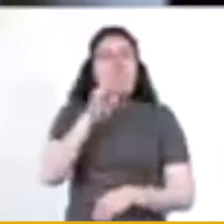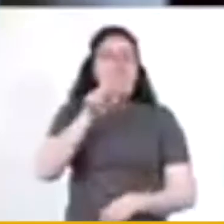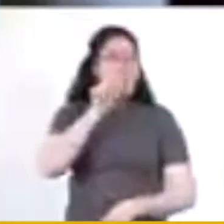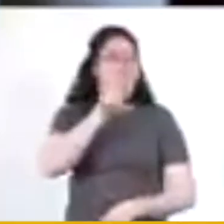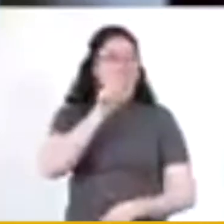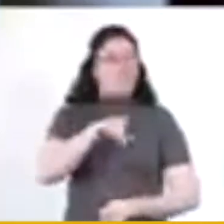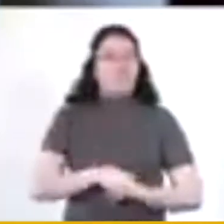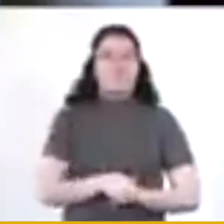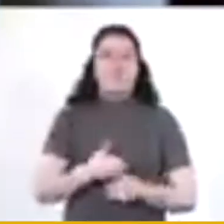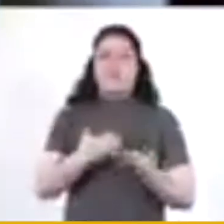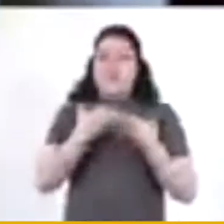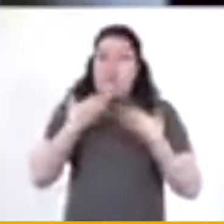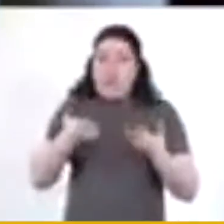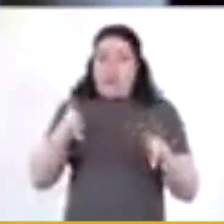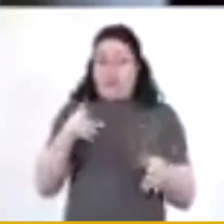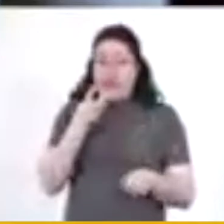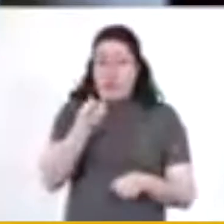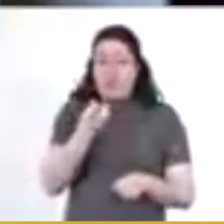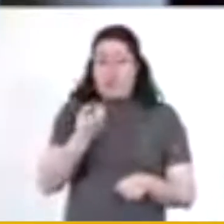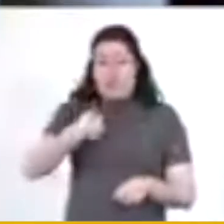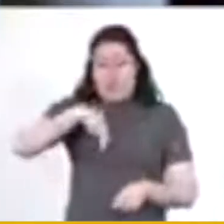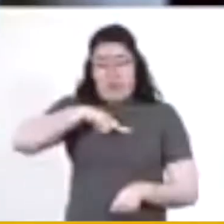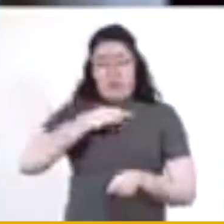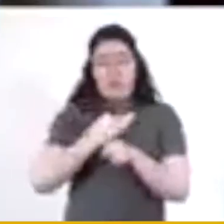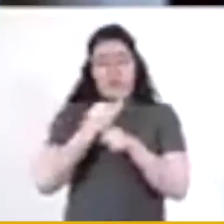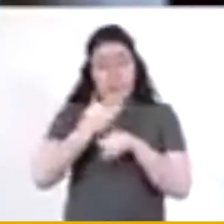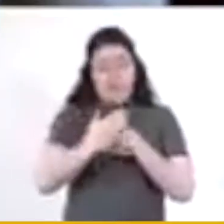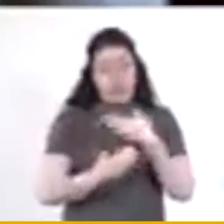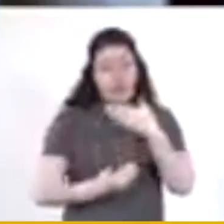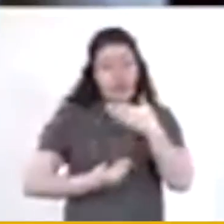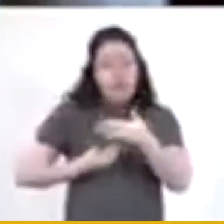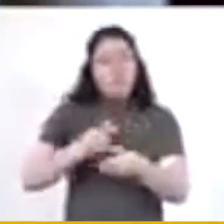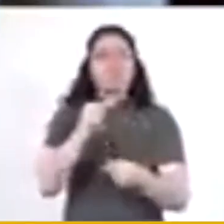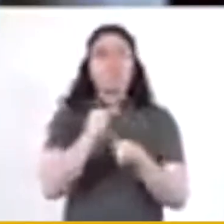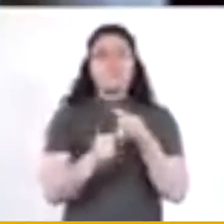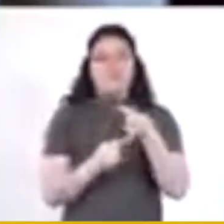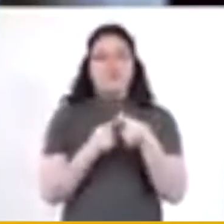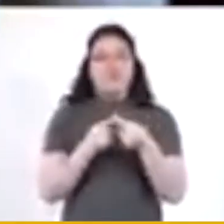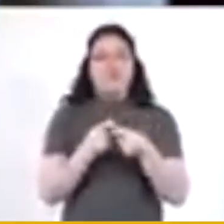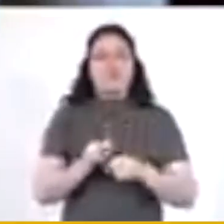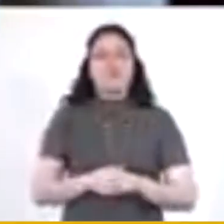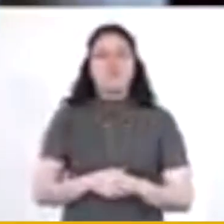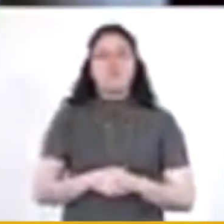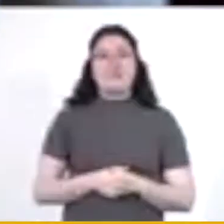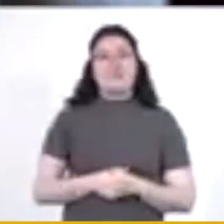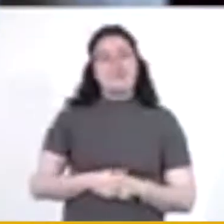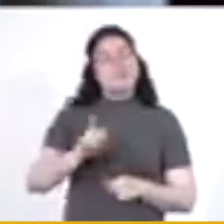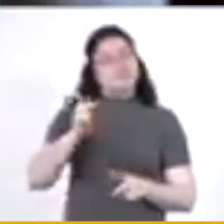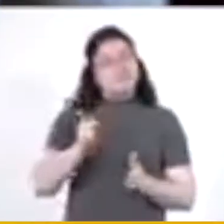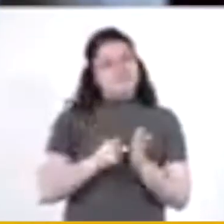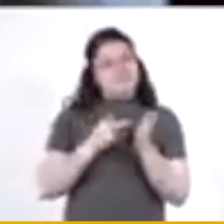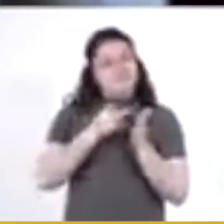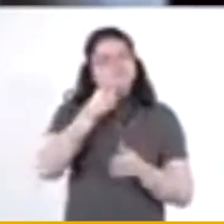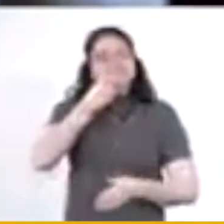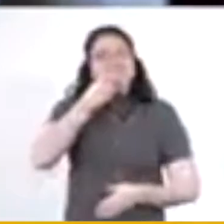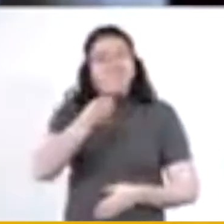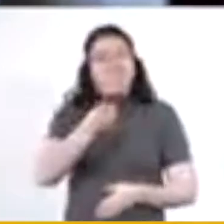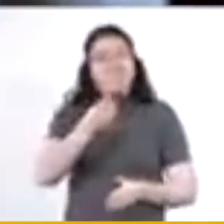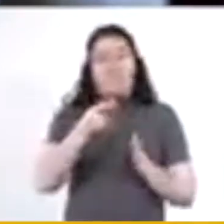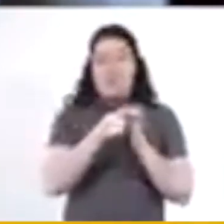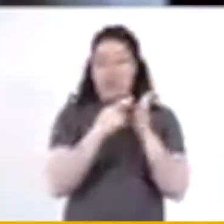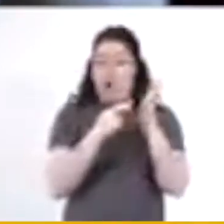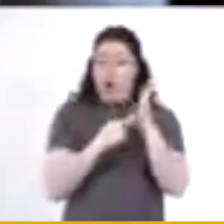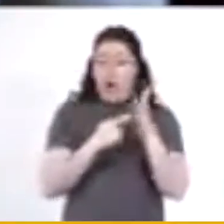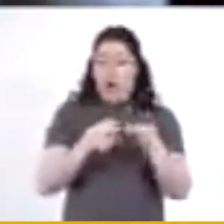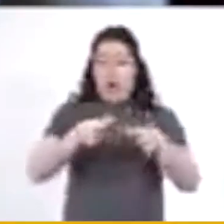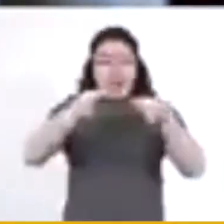Con base en estos indicadores es que podemos avanzar paulatinamente y reitero, con